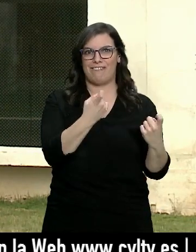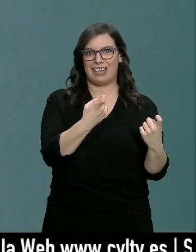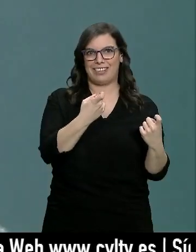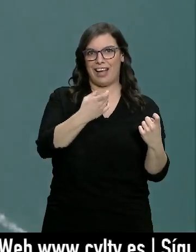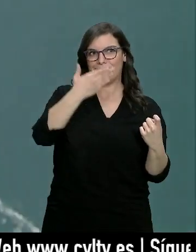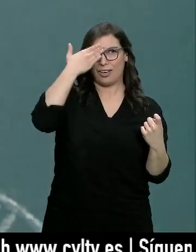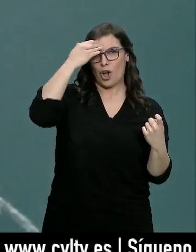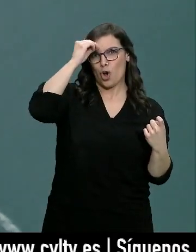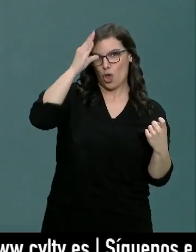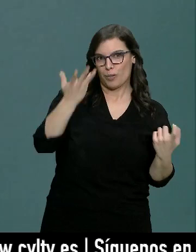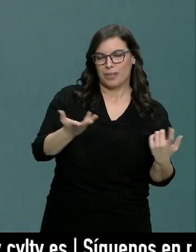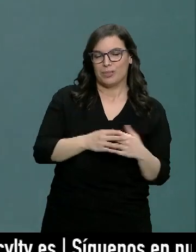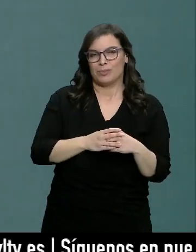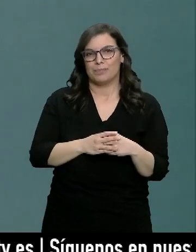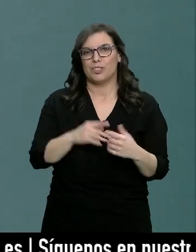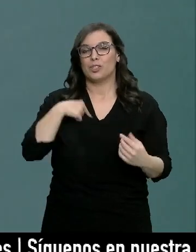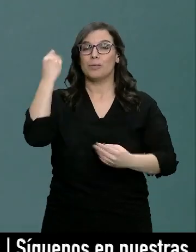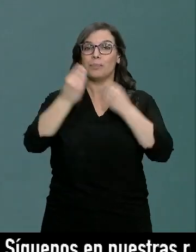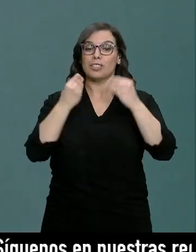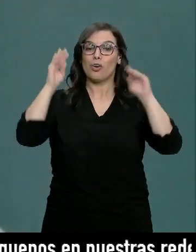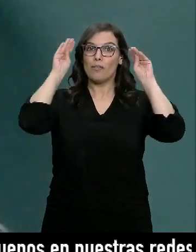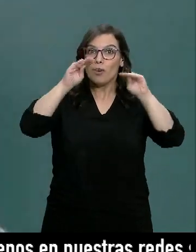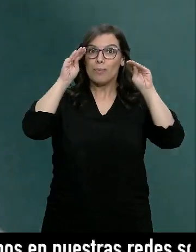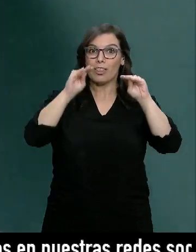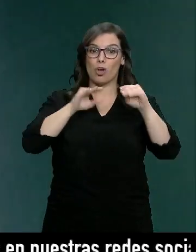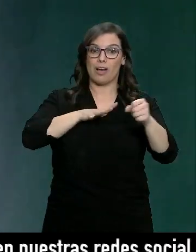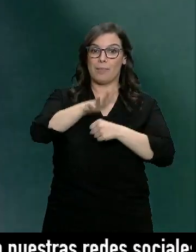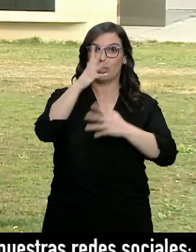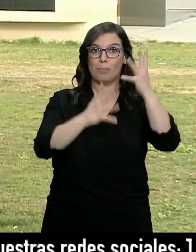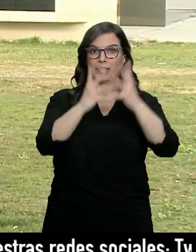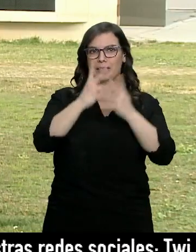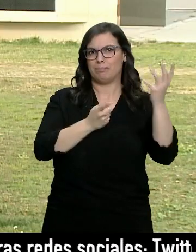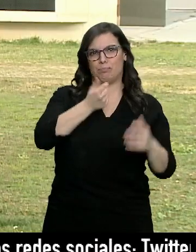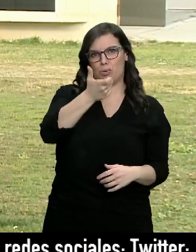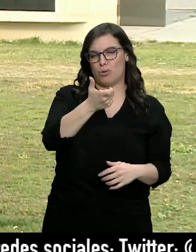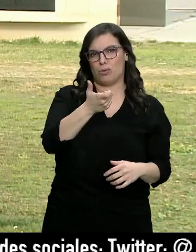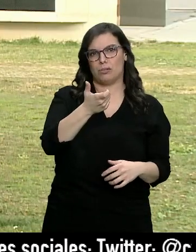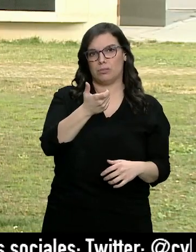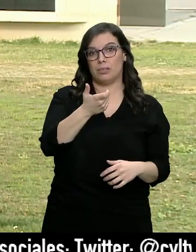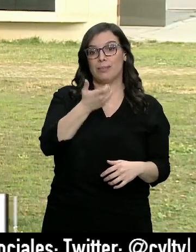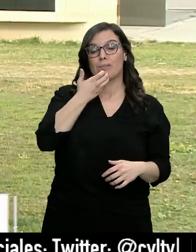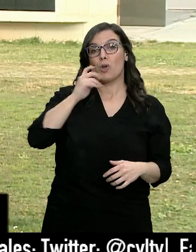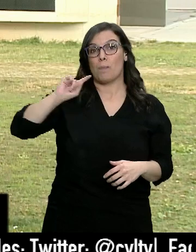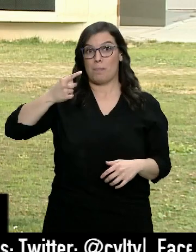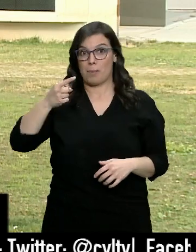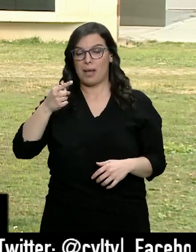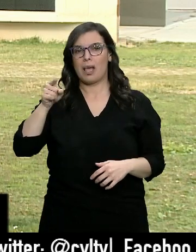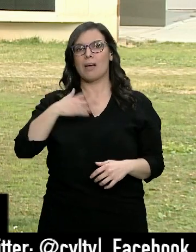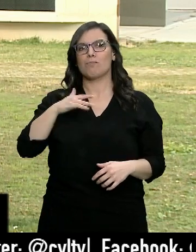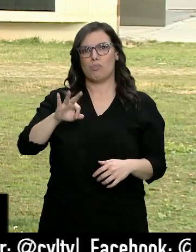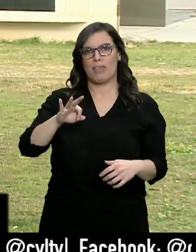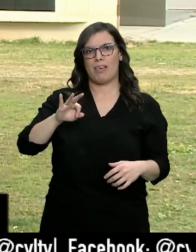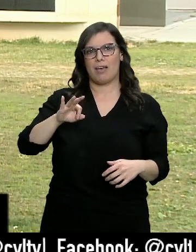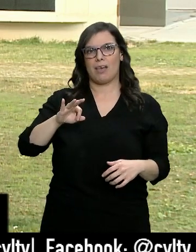docentes. Yo creo que hay muy poca formación de matemáticas en sí. Y muchos, por ejemplo, en primaria pueden hasta arrastrar